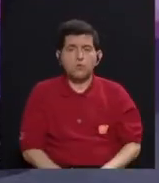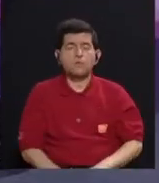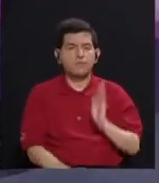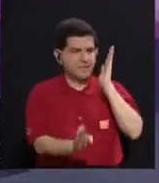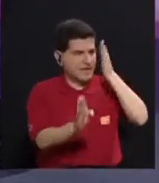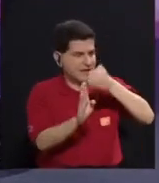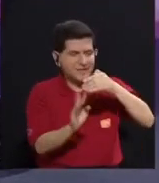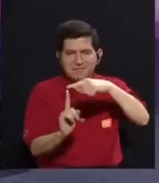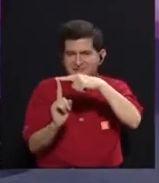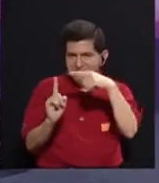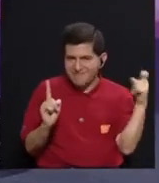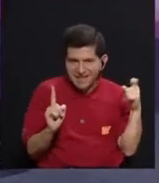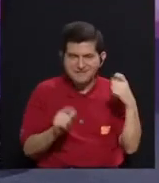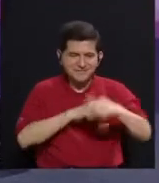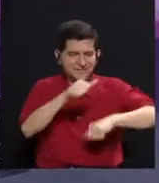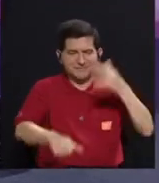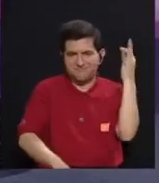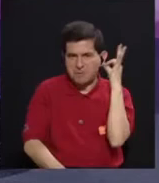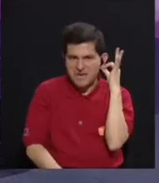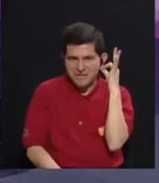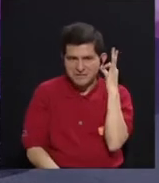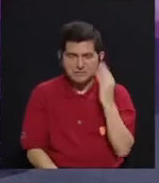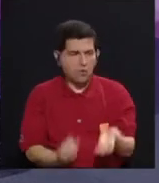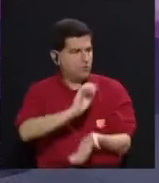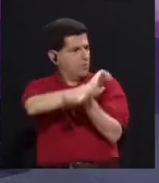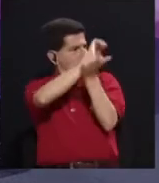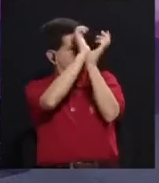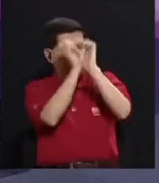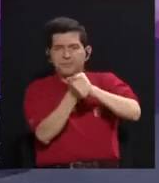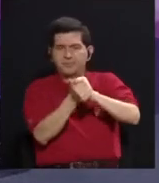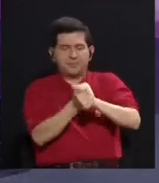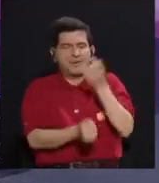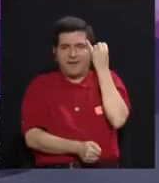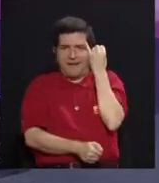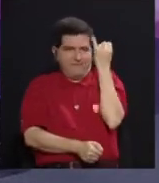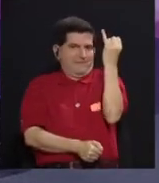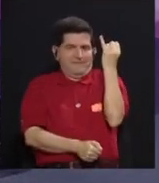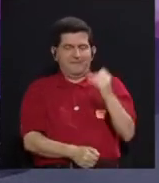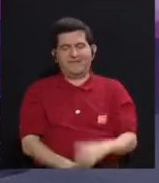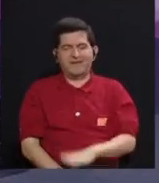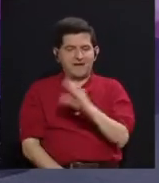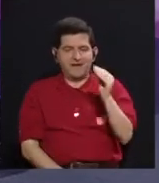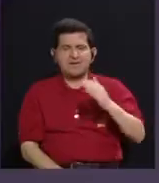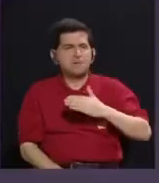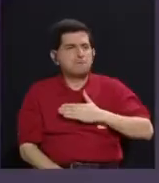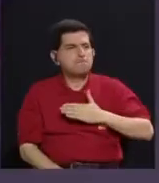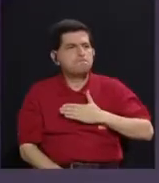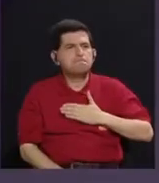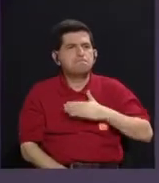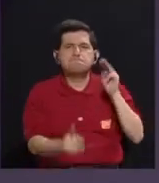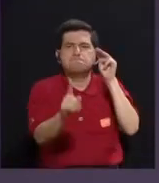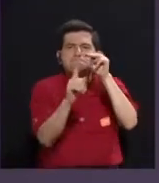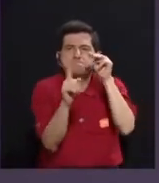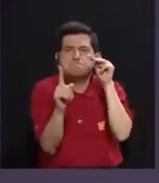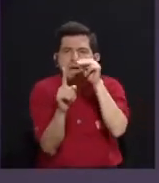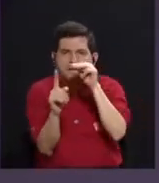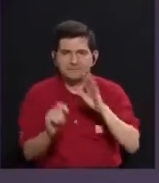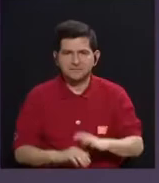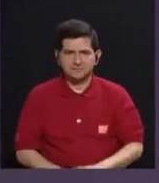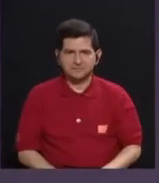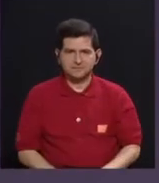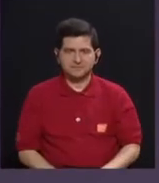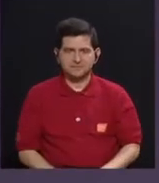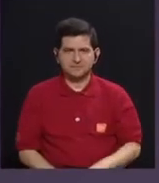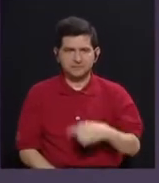directamente. Entonces, lo cual me cambia completamente, el chip cambia completamente como mis metas y